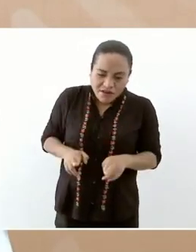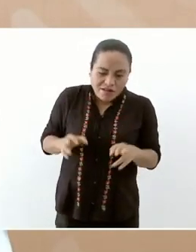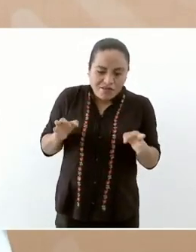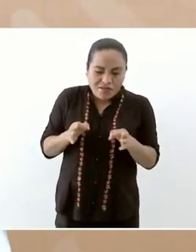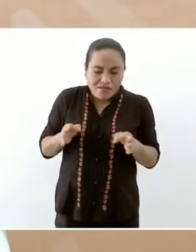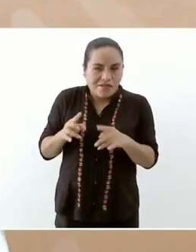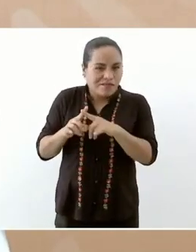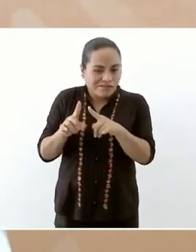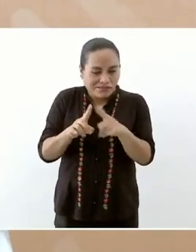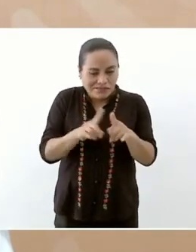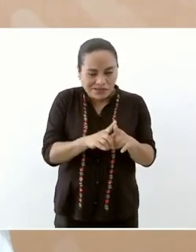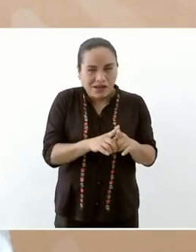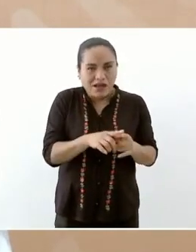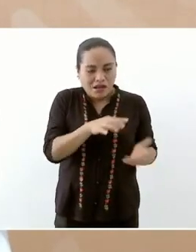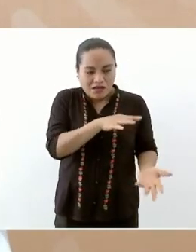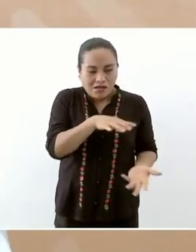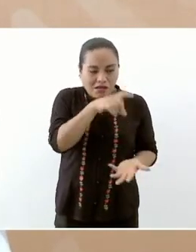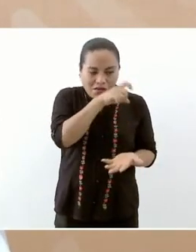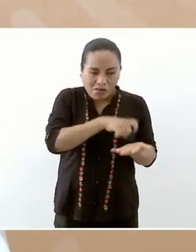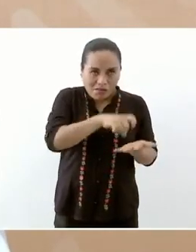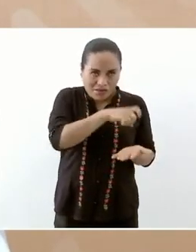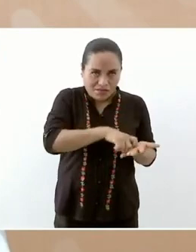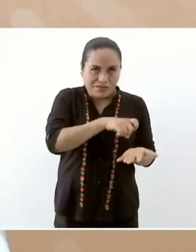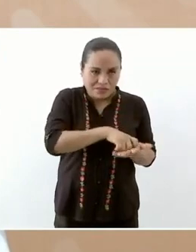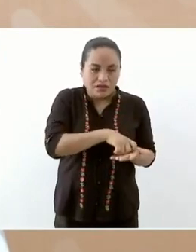que ya aquí se